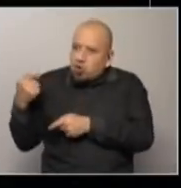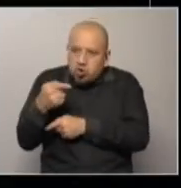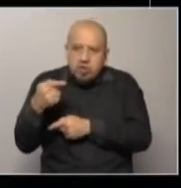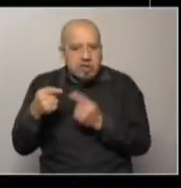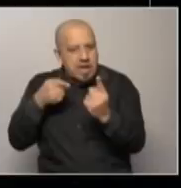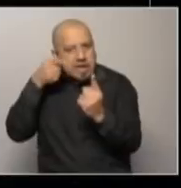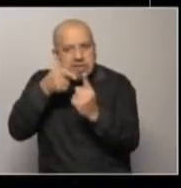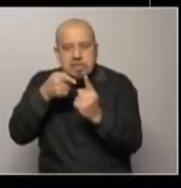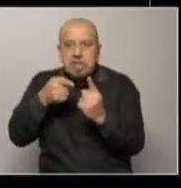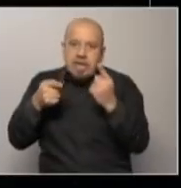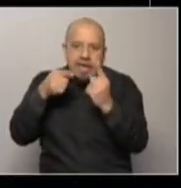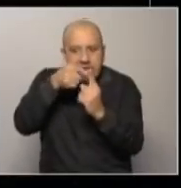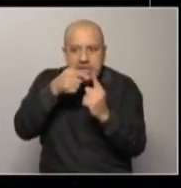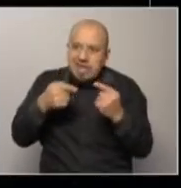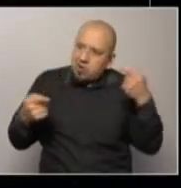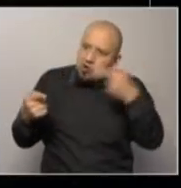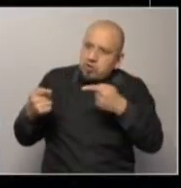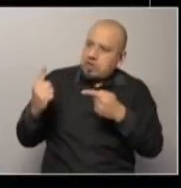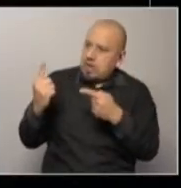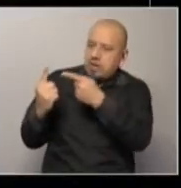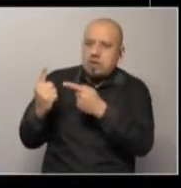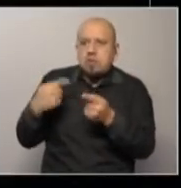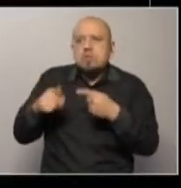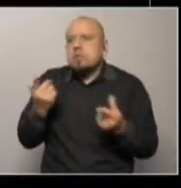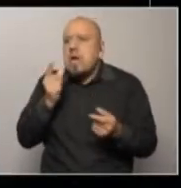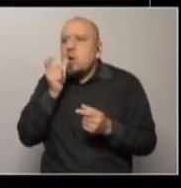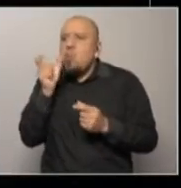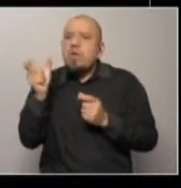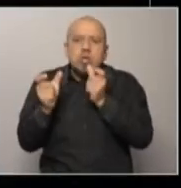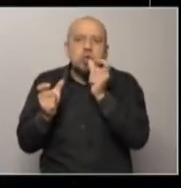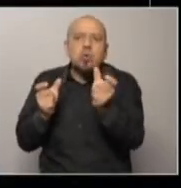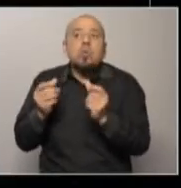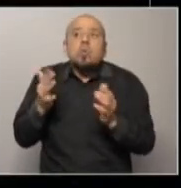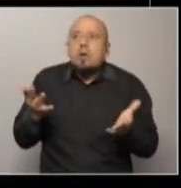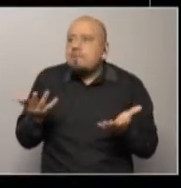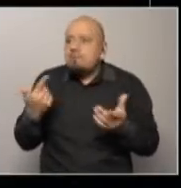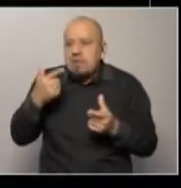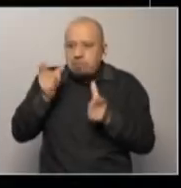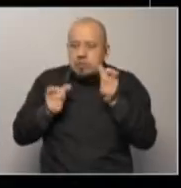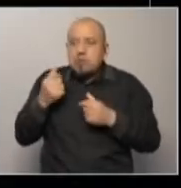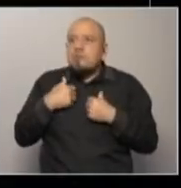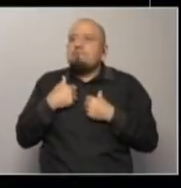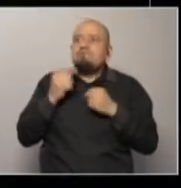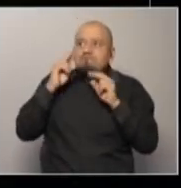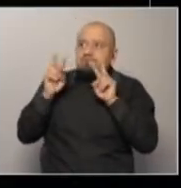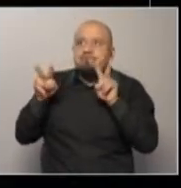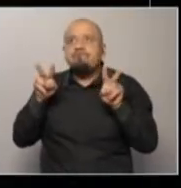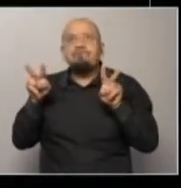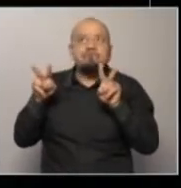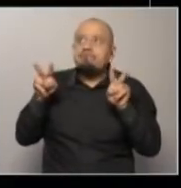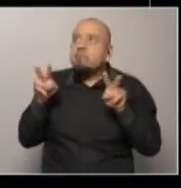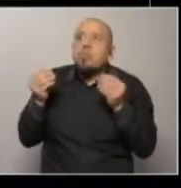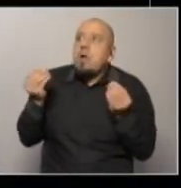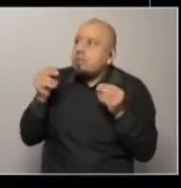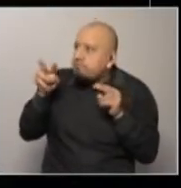argumentos que clarifiquen mucho. Y básicamente a la ciudadanía lo que le queda es quedarse con la que, lamentablemente, confirme sus prejuicios. Porque hasta